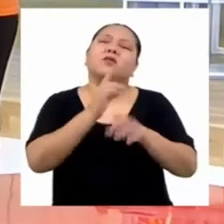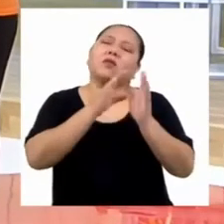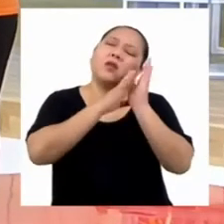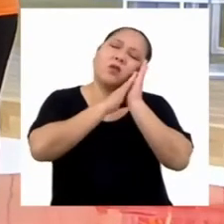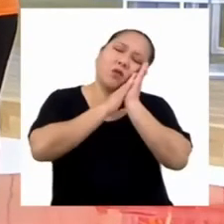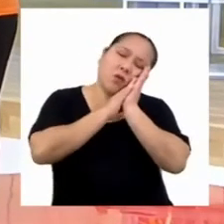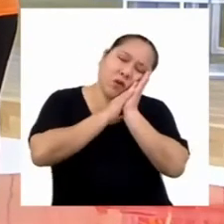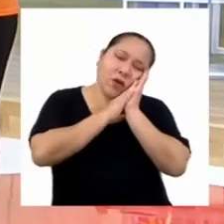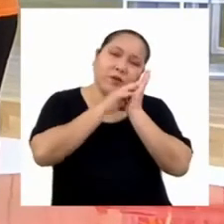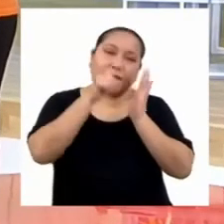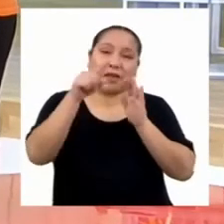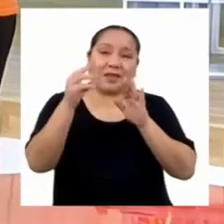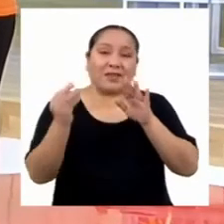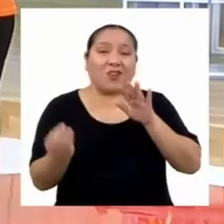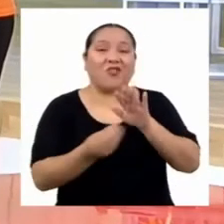dormir?